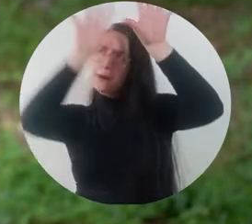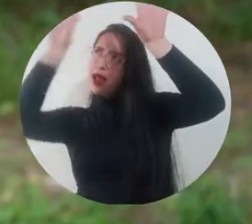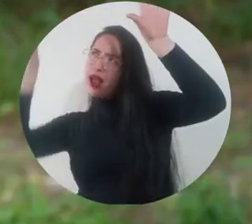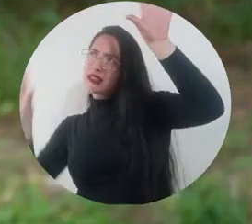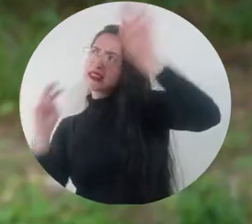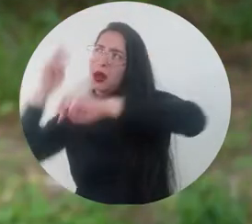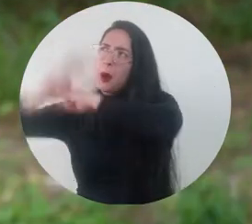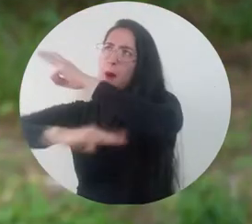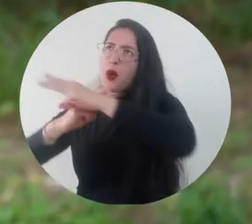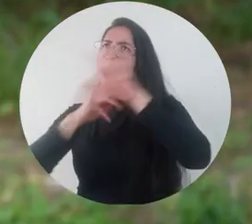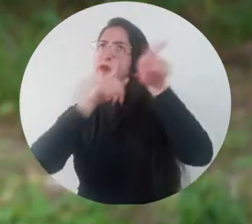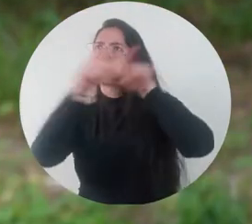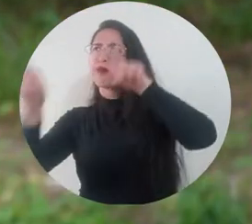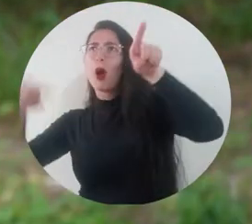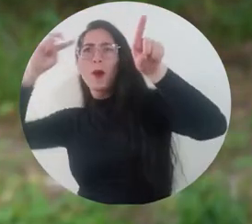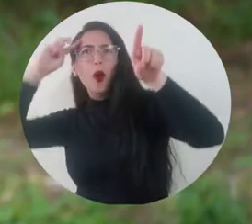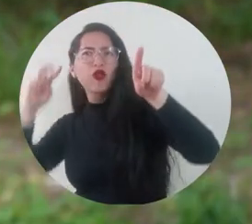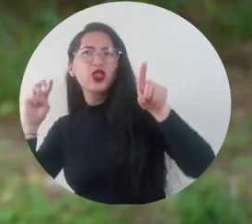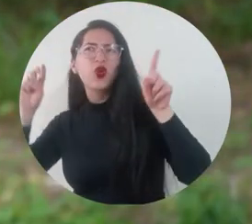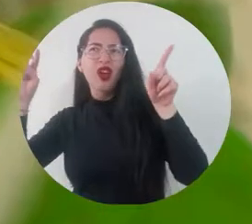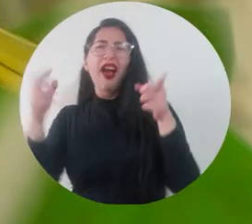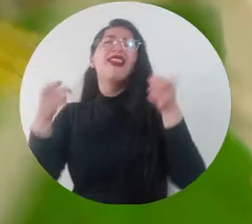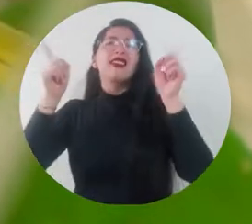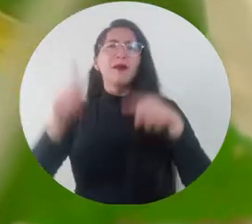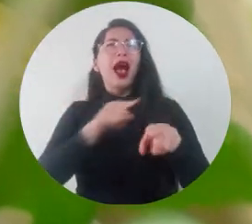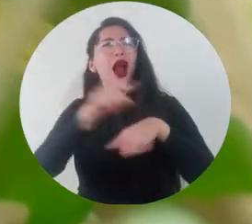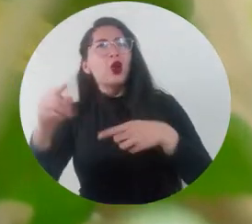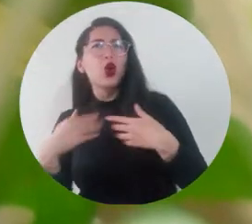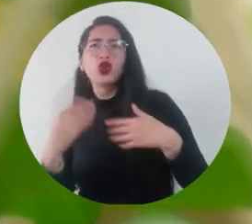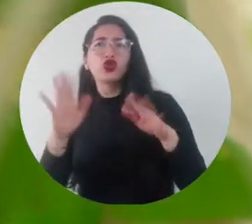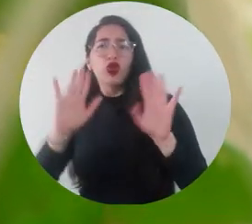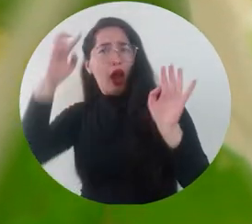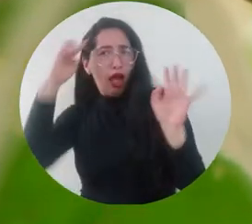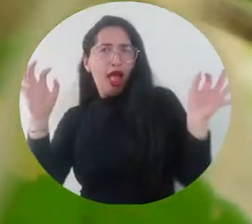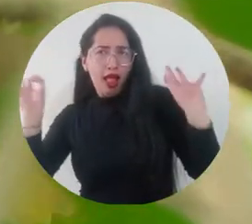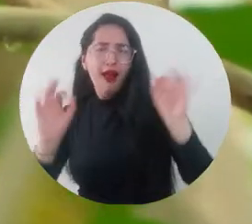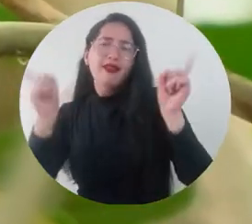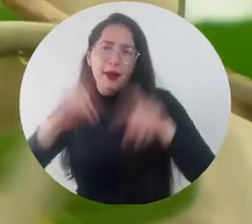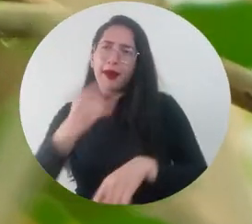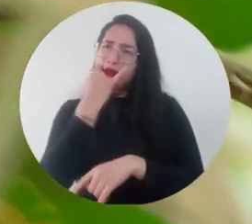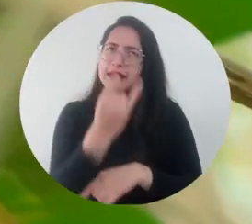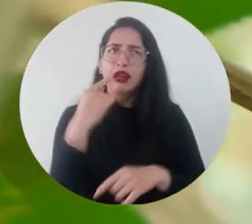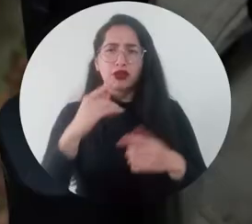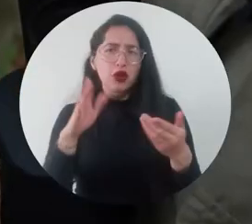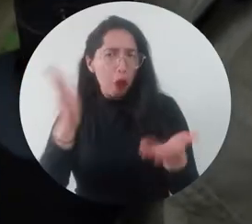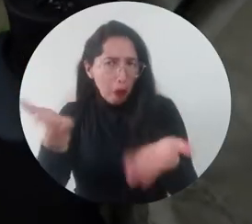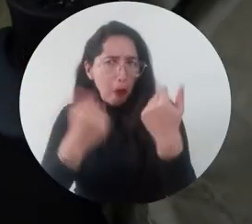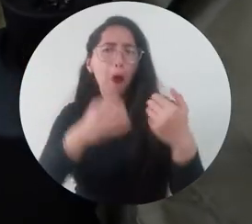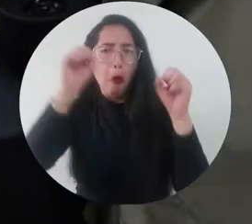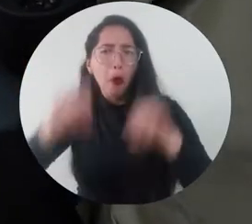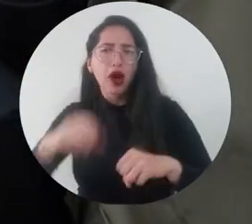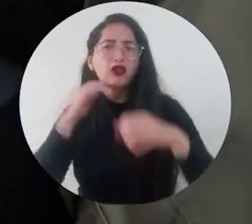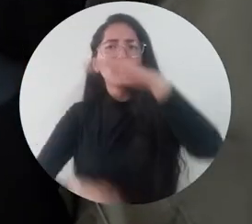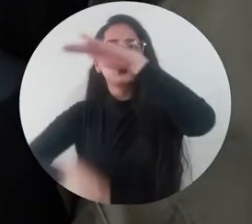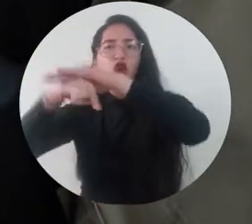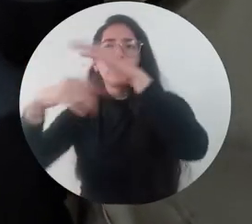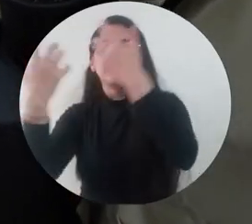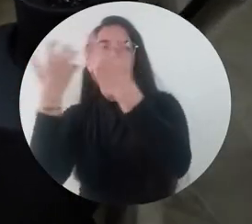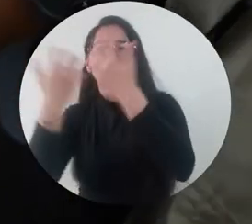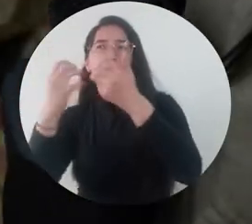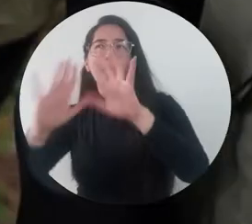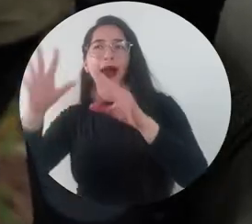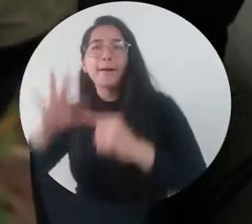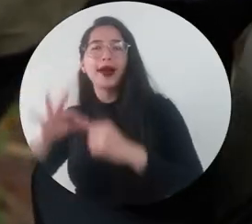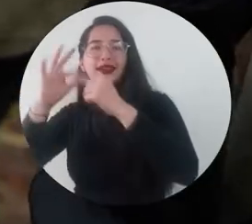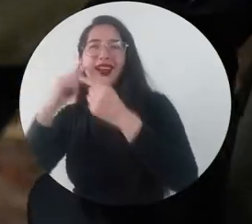mundo, tanto profesionales como aficionados salgan y puedan hacer observaciones de aves y registrarlas en una